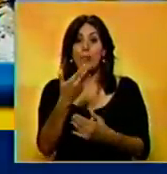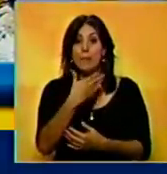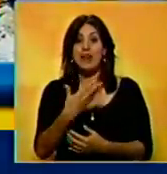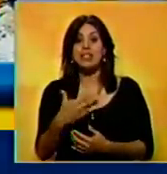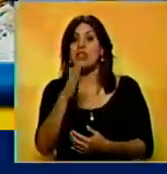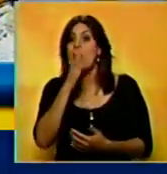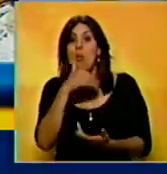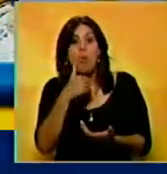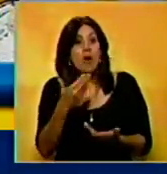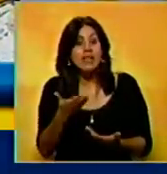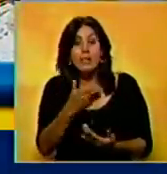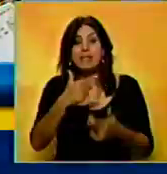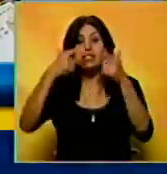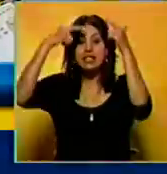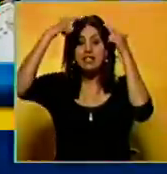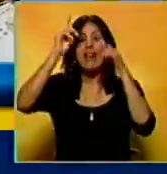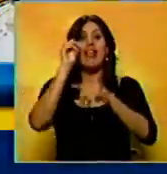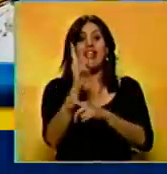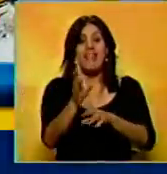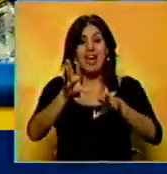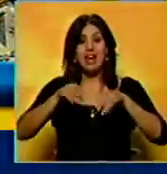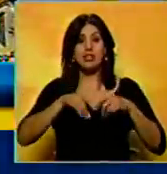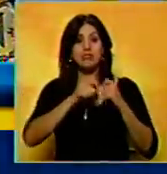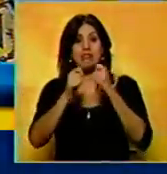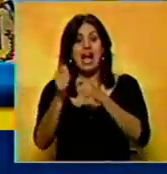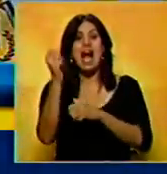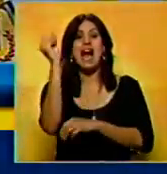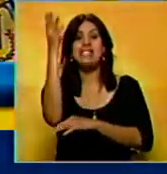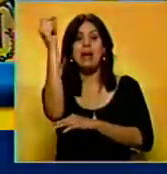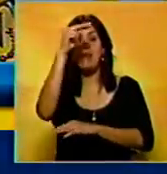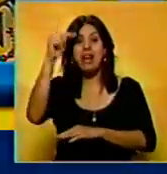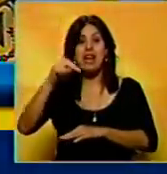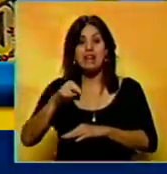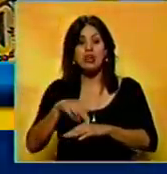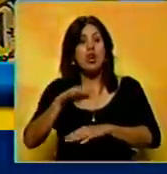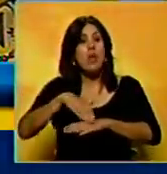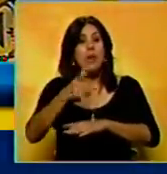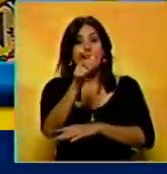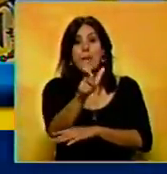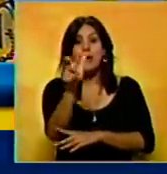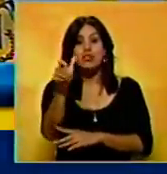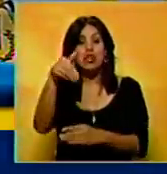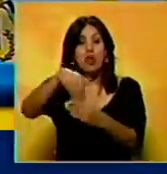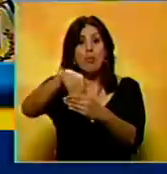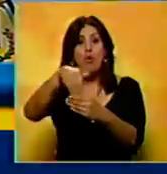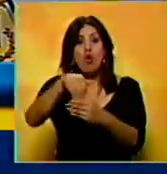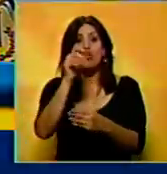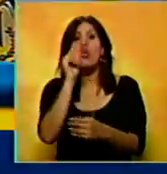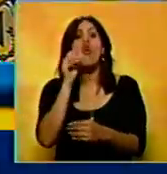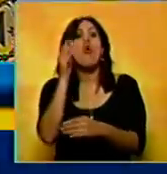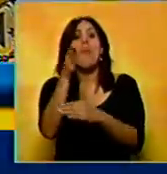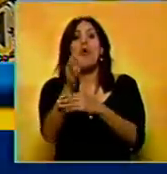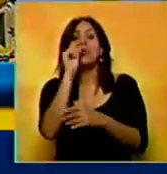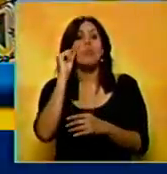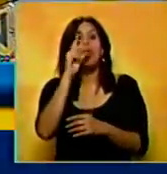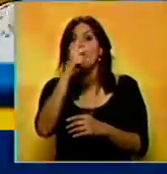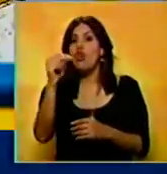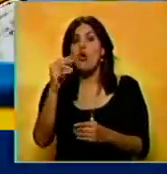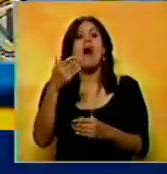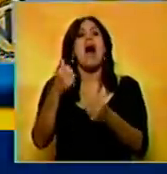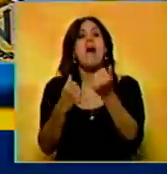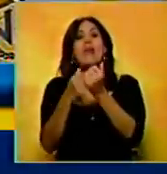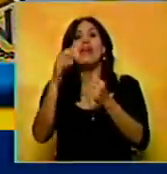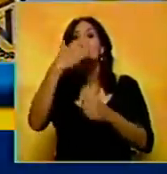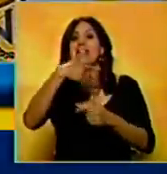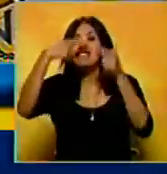electo no está, que es el presidente Chávez, tiene que asumir el presidente de la Asamblea Nacional, porque la gente no votó por Maduro, la gente votó por el presidente Chávez